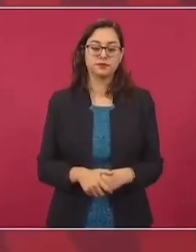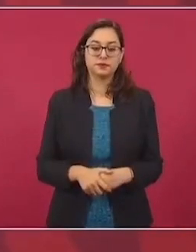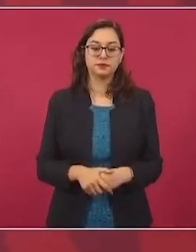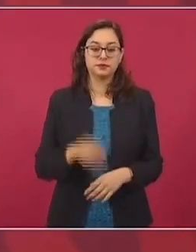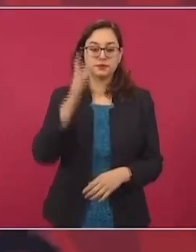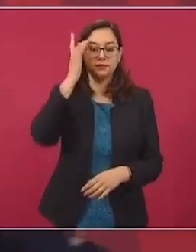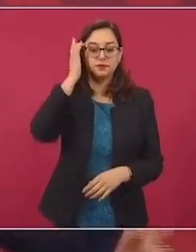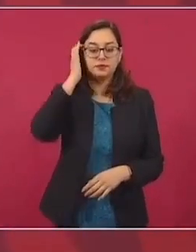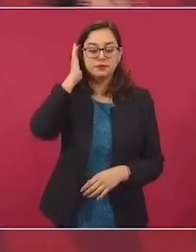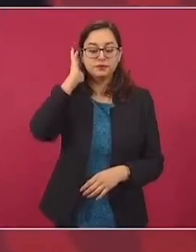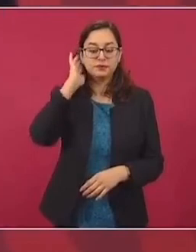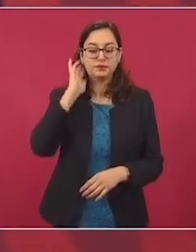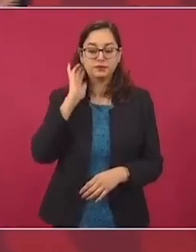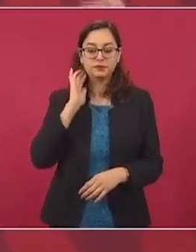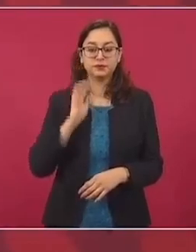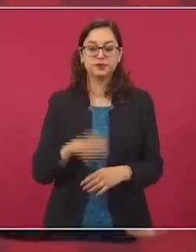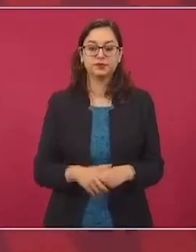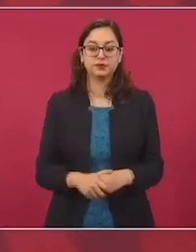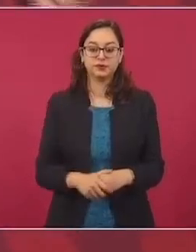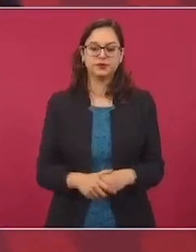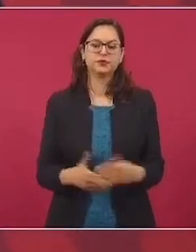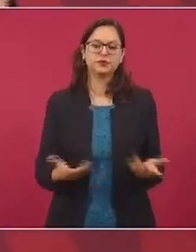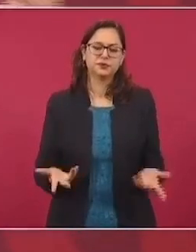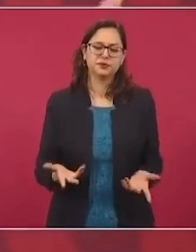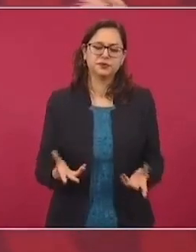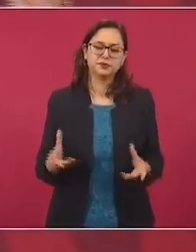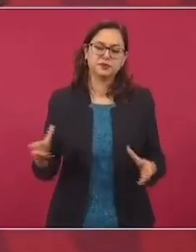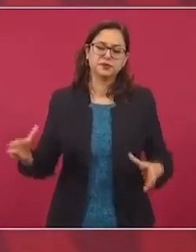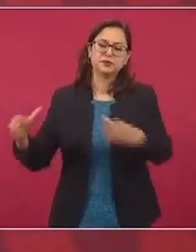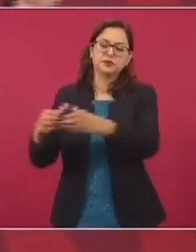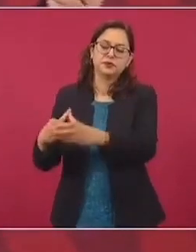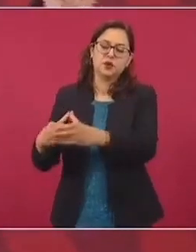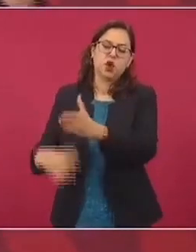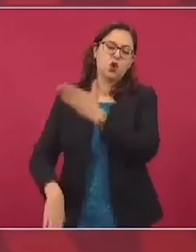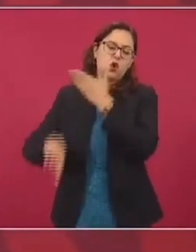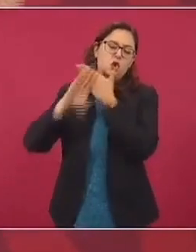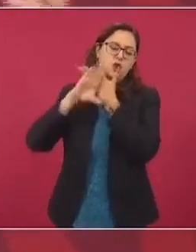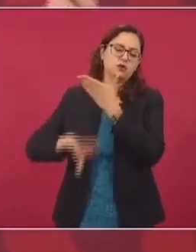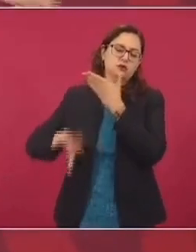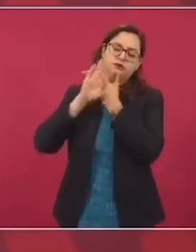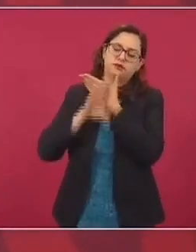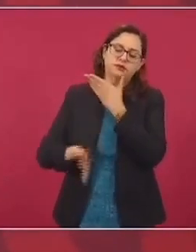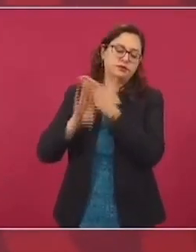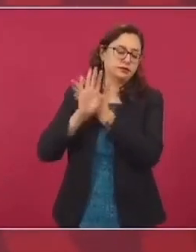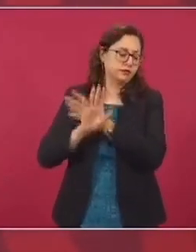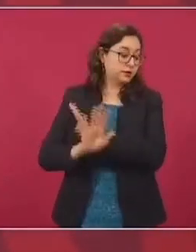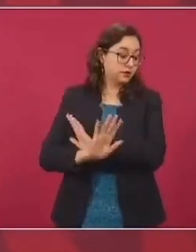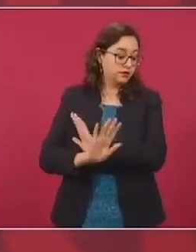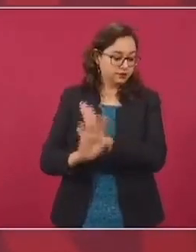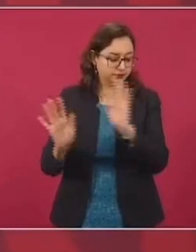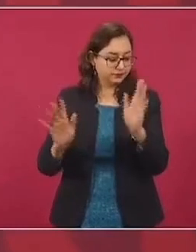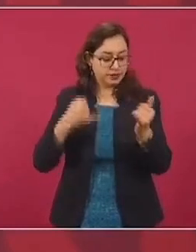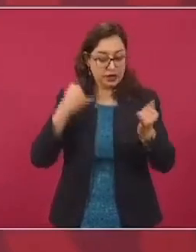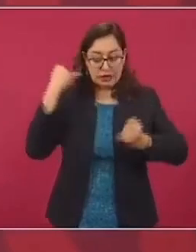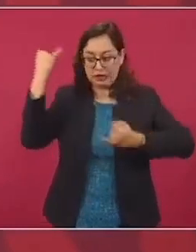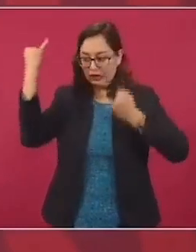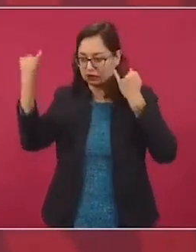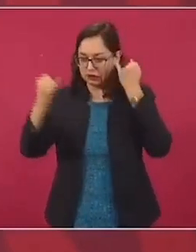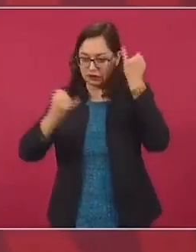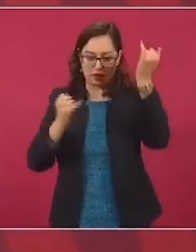Claro, nuestros adversarios aprovechan todo para